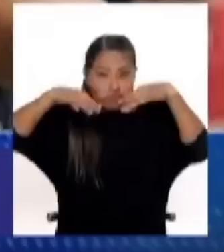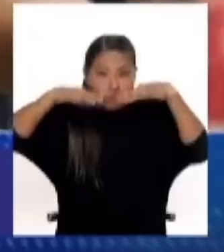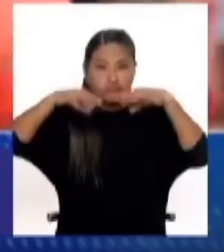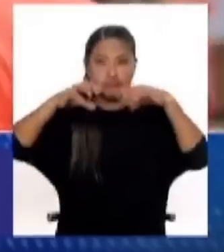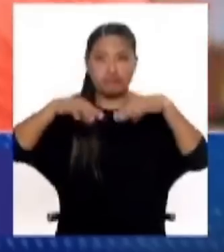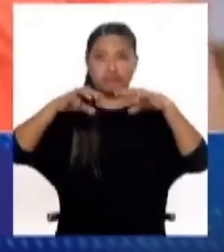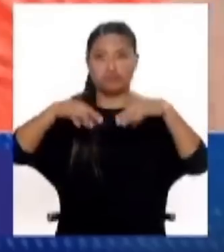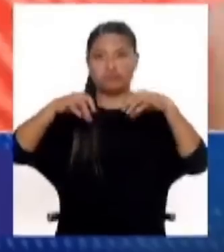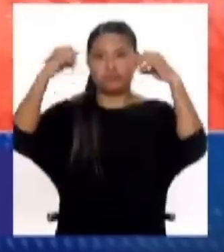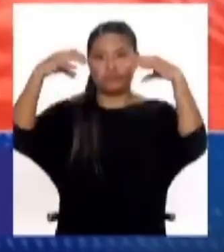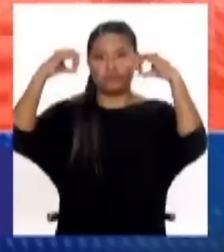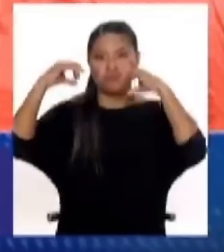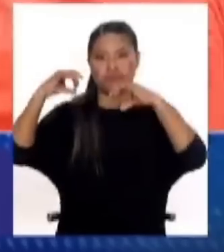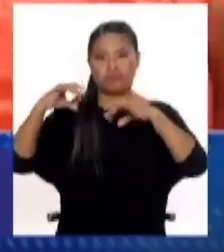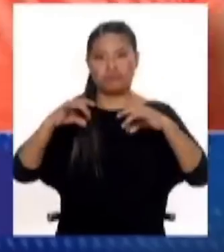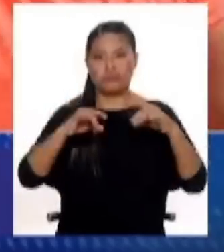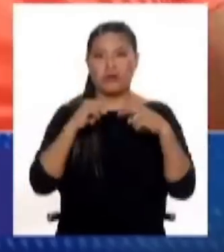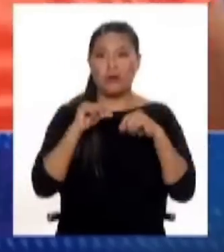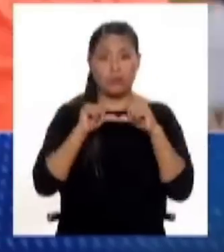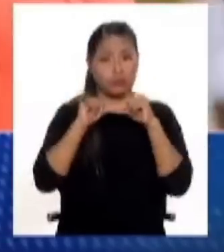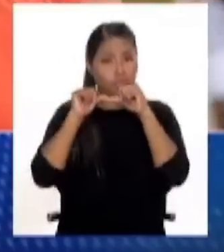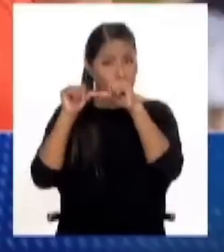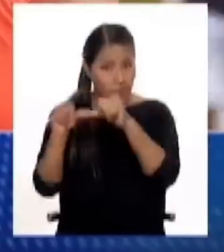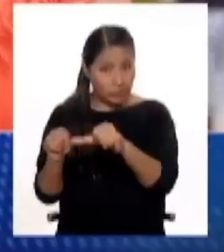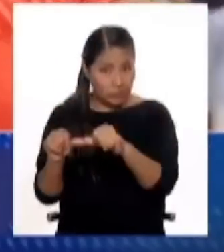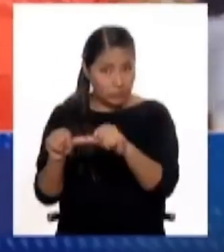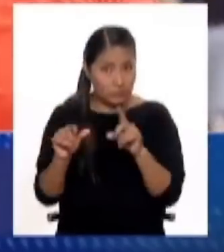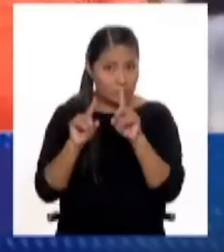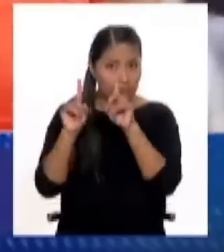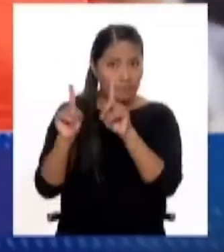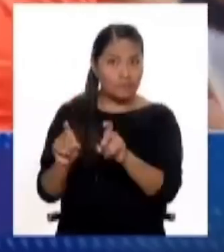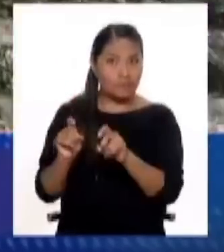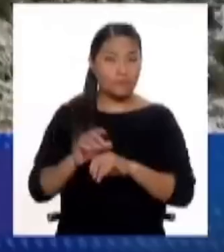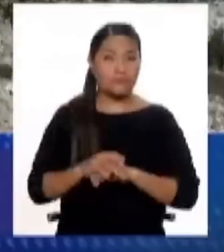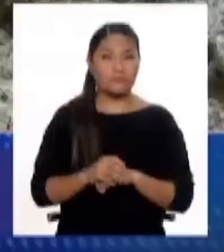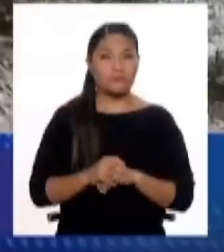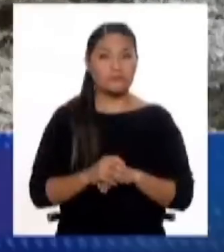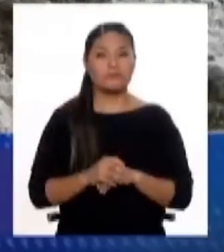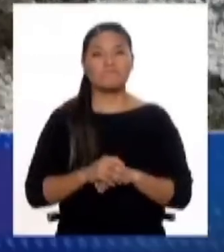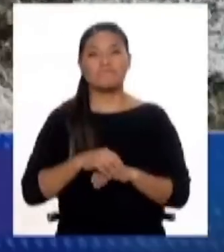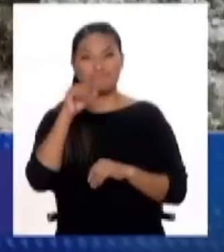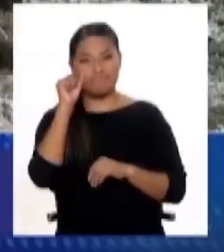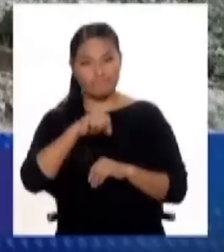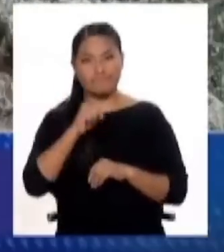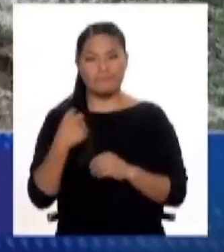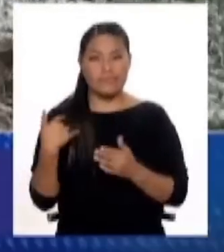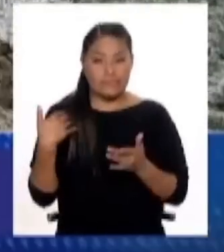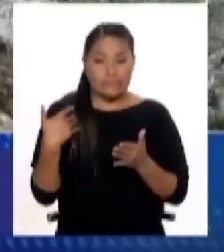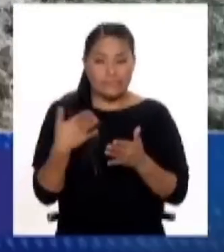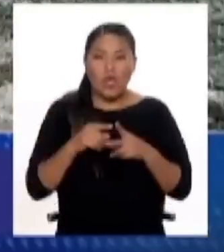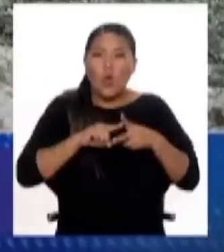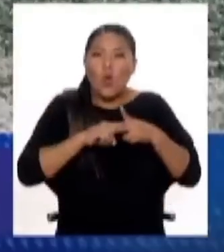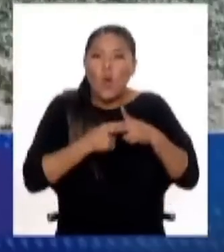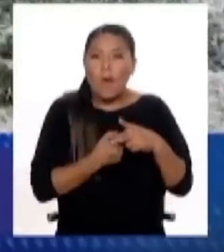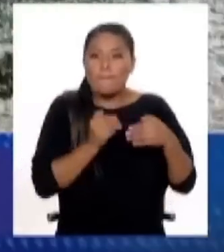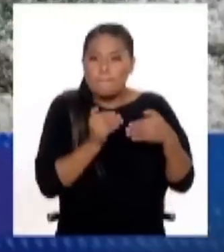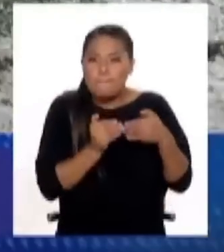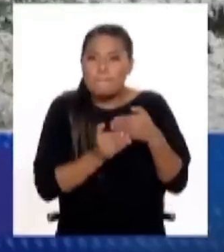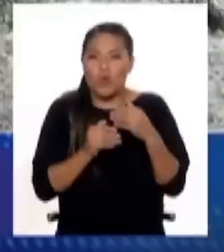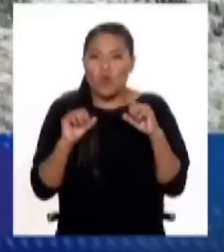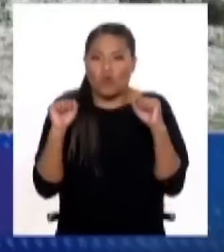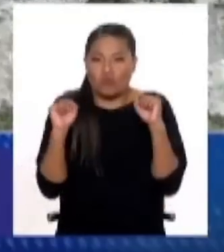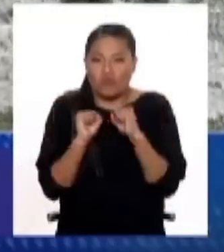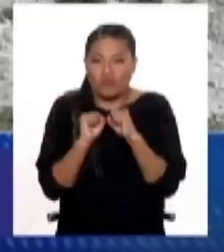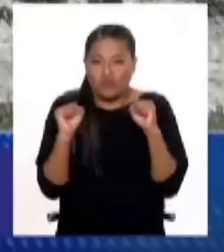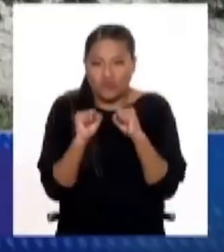parece que se van a tener una buena temporada. Así es. Estamos entrando recién inclusive a la temporada más fría